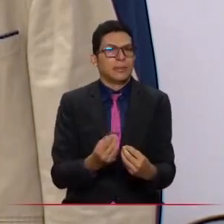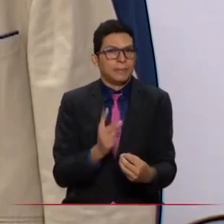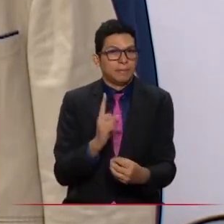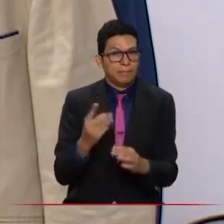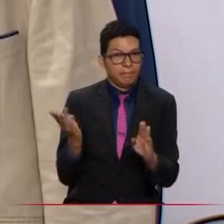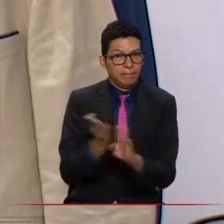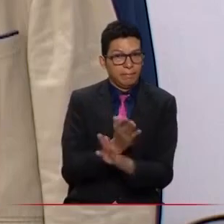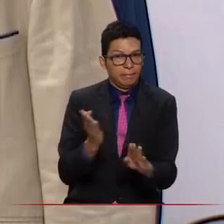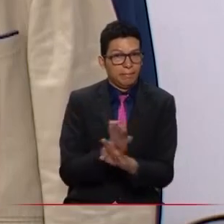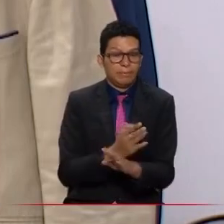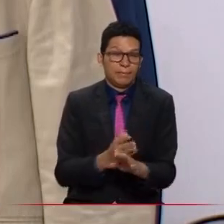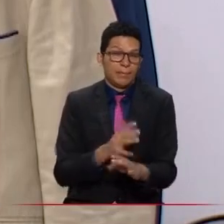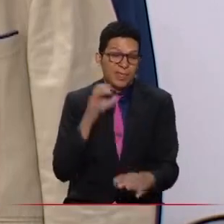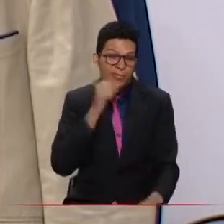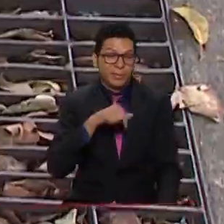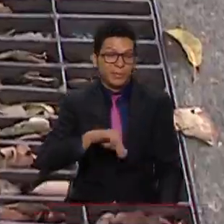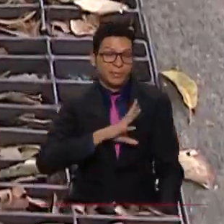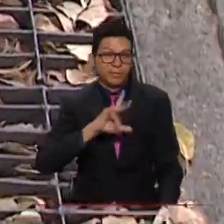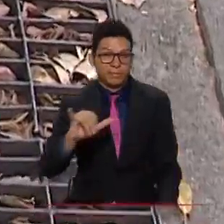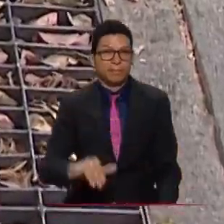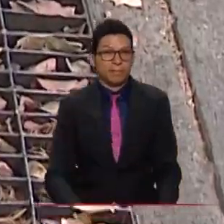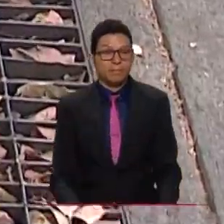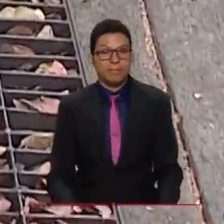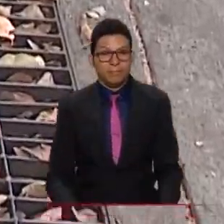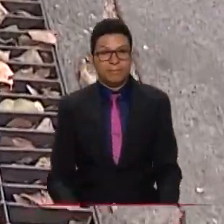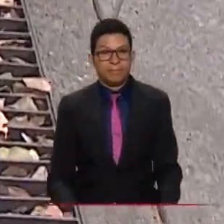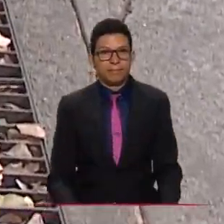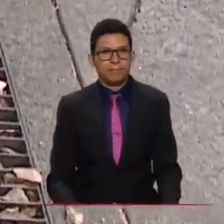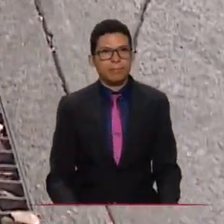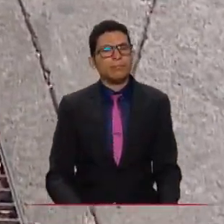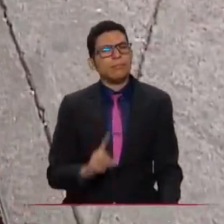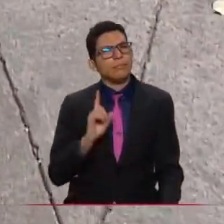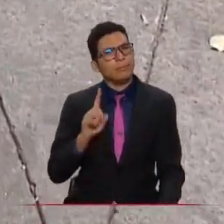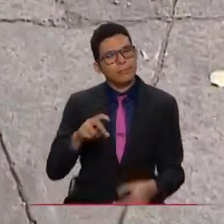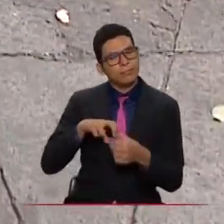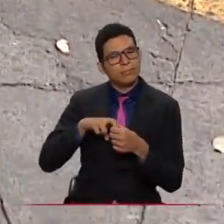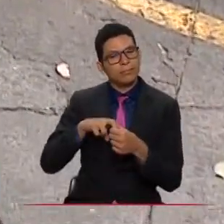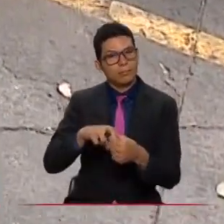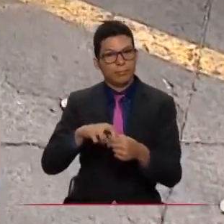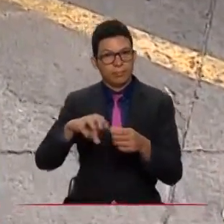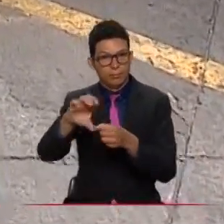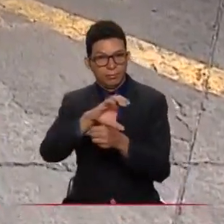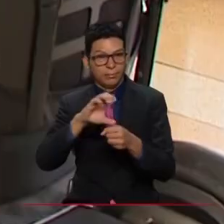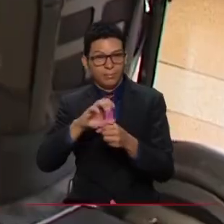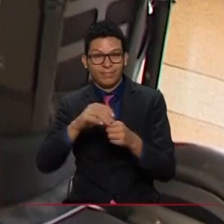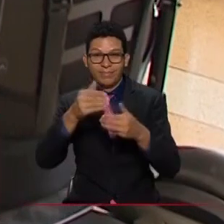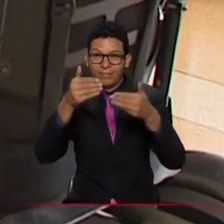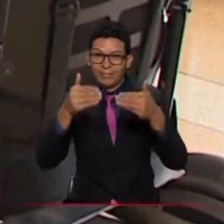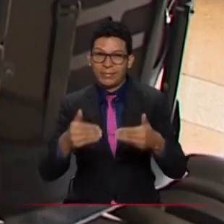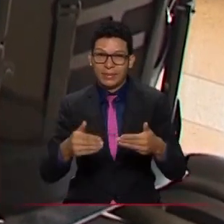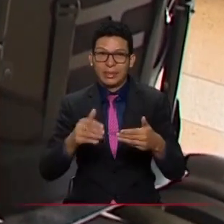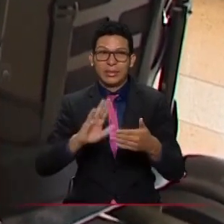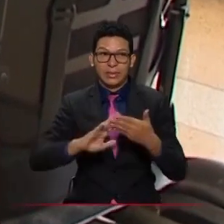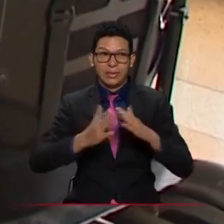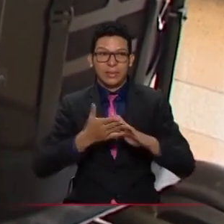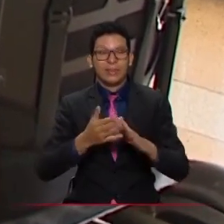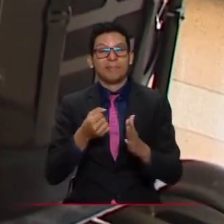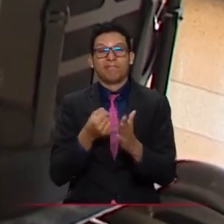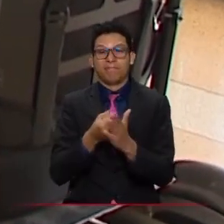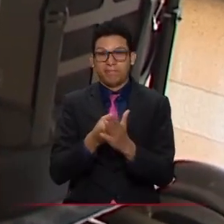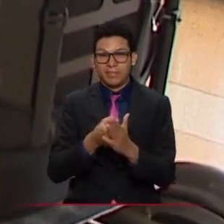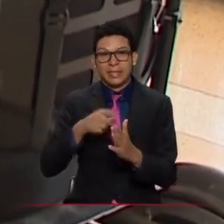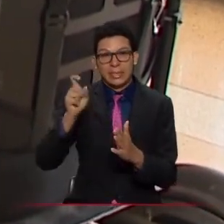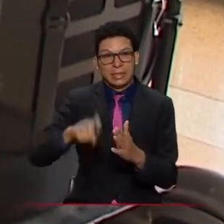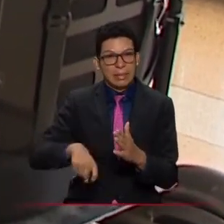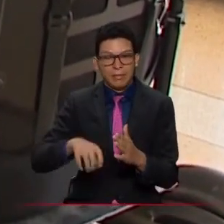a esta problemática que es muy evidente en Cali. Mientras se garantiza la movilidad en la ciudad, la población con discapacidad insiste en que es necesario